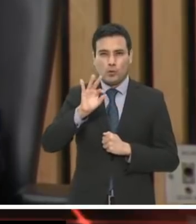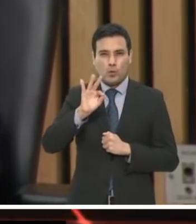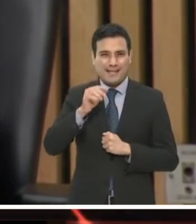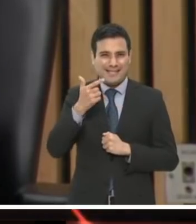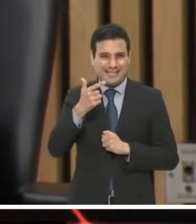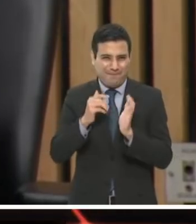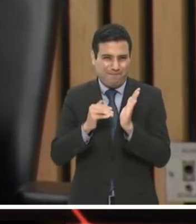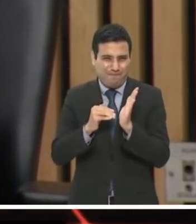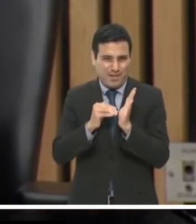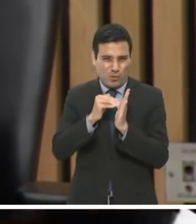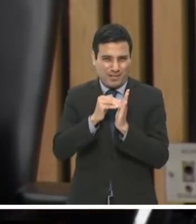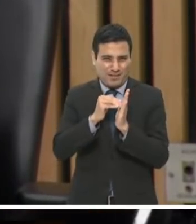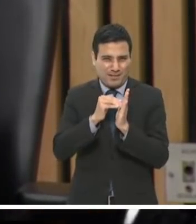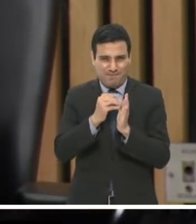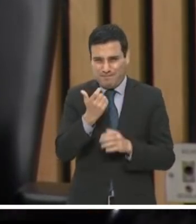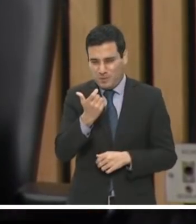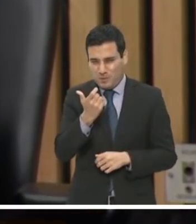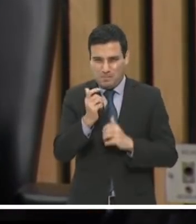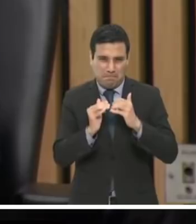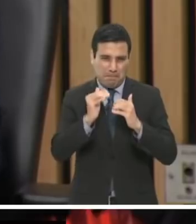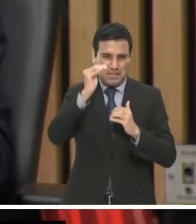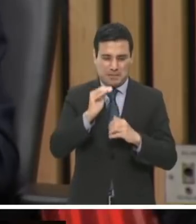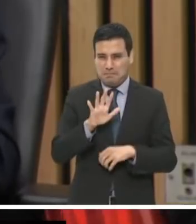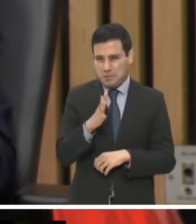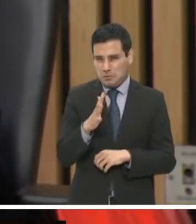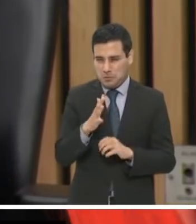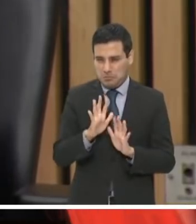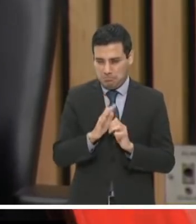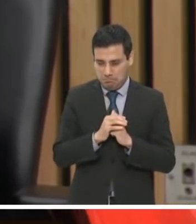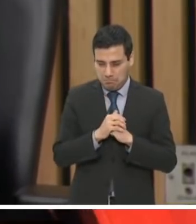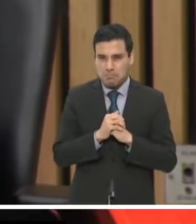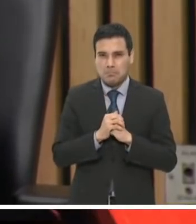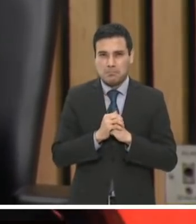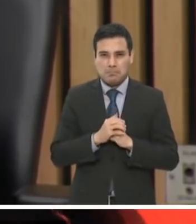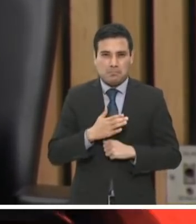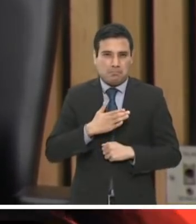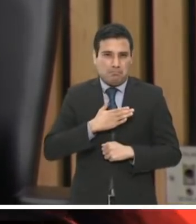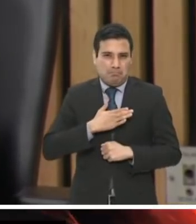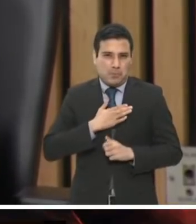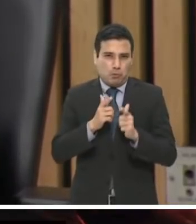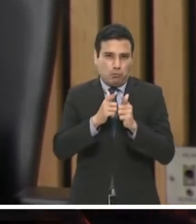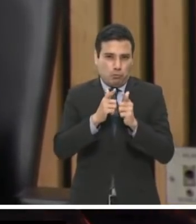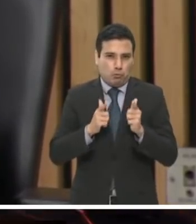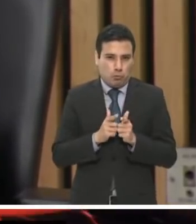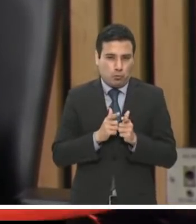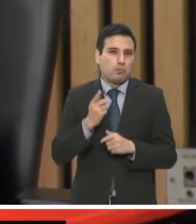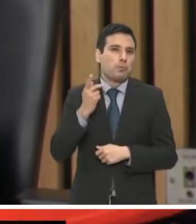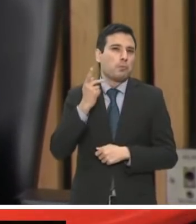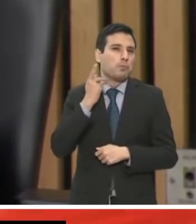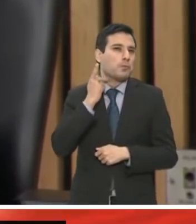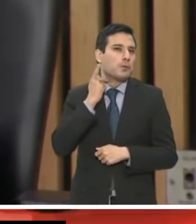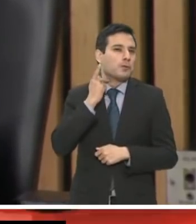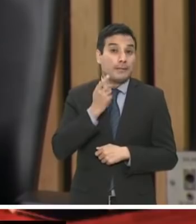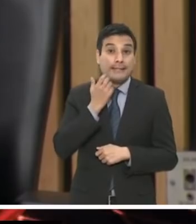millones de pesos que nuestra dirigencia nacional quiere